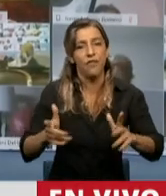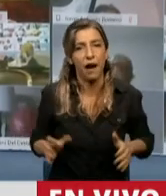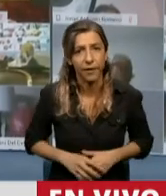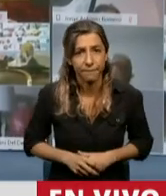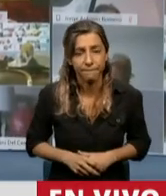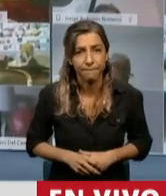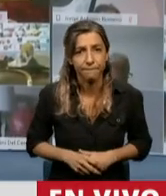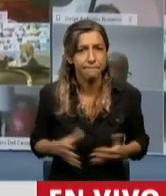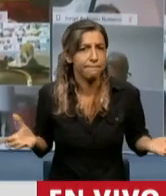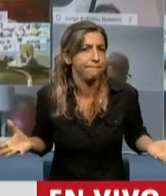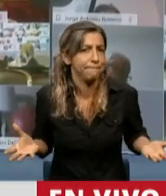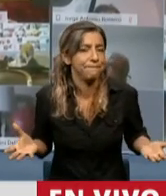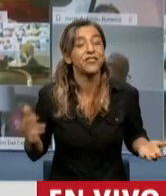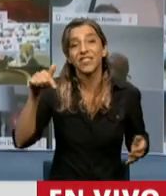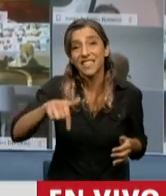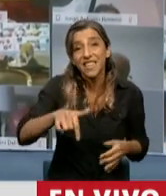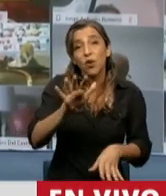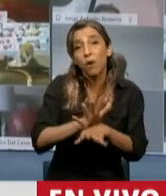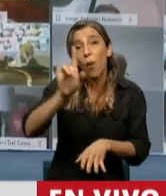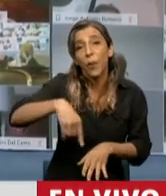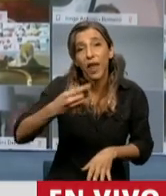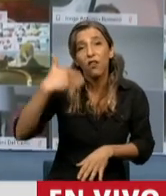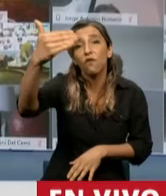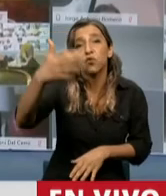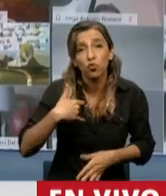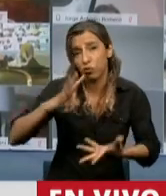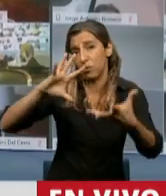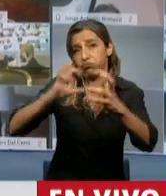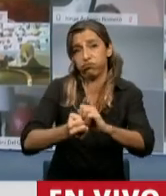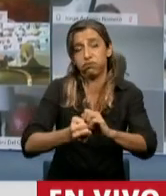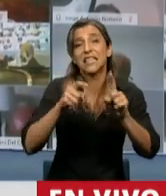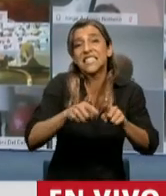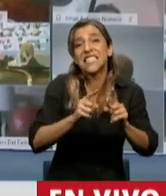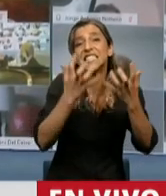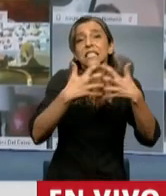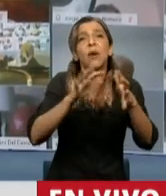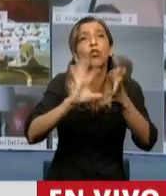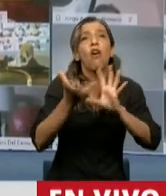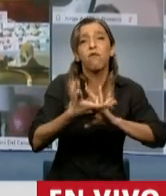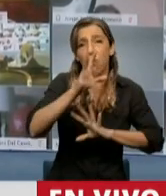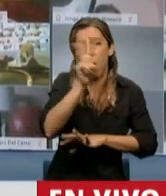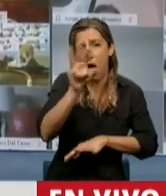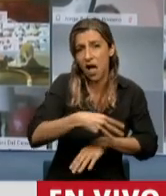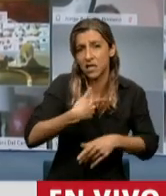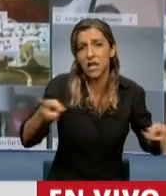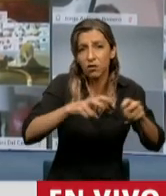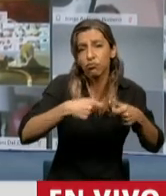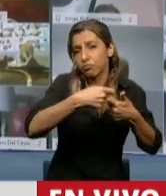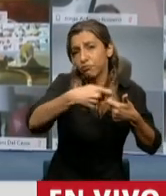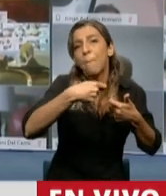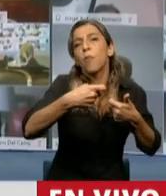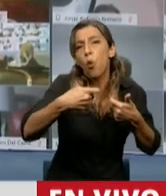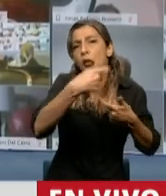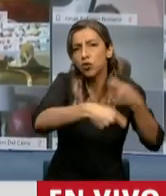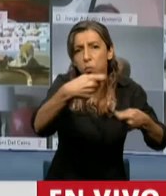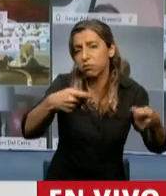genera precisamente las semillas para la destrucción del sistema provisional de reparto. Recuperar el rol de rueda de auxilio